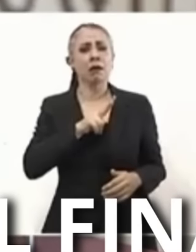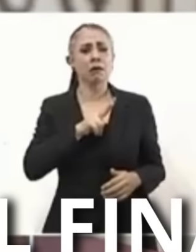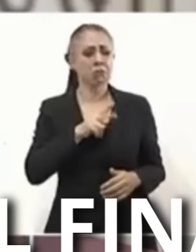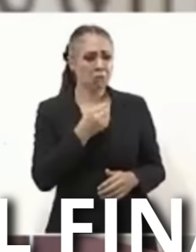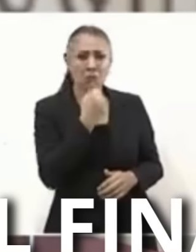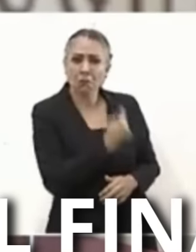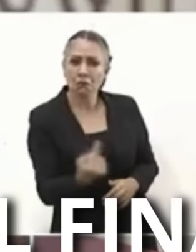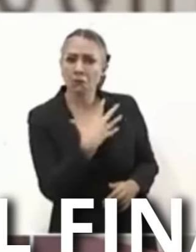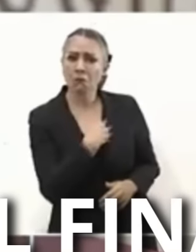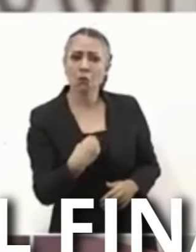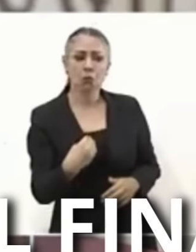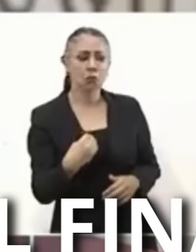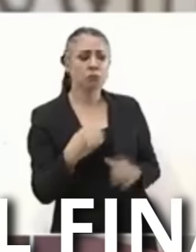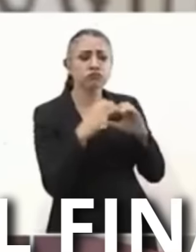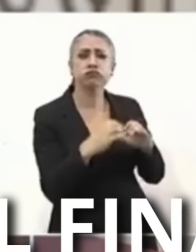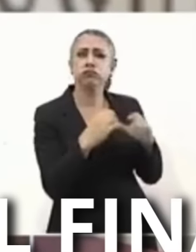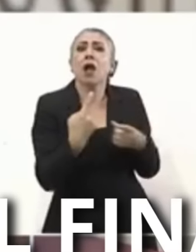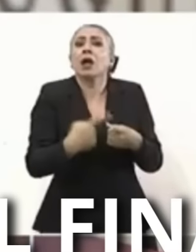Principalmente?